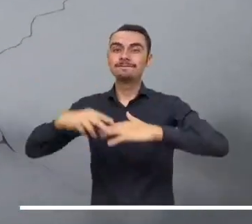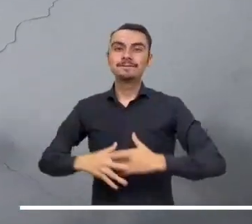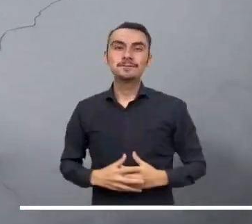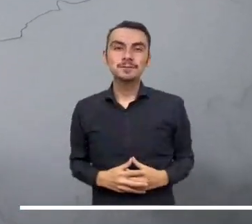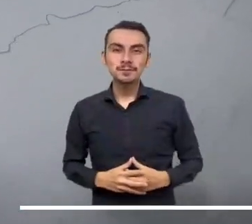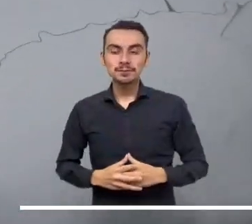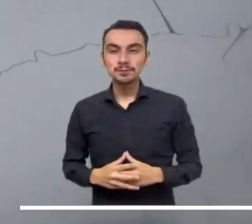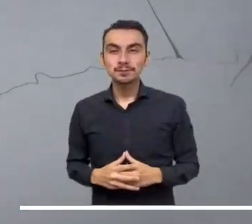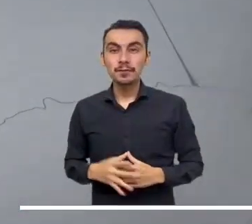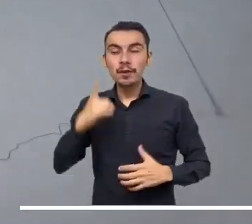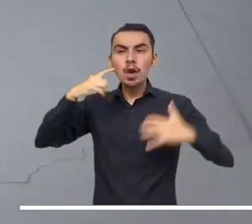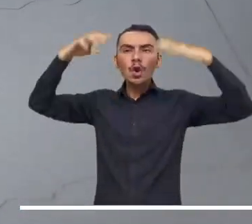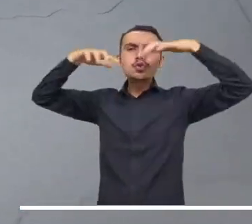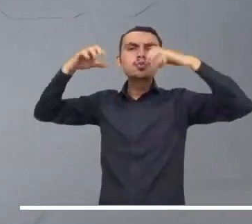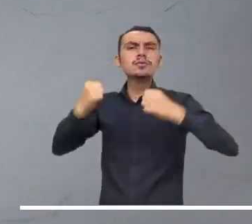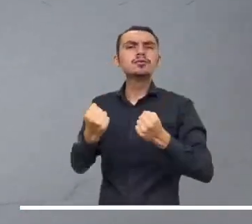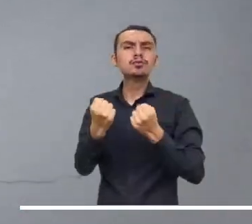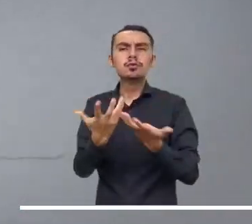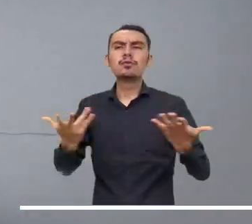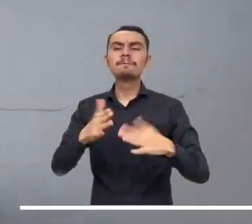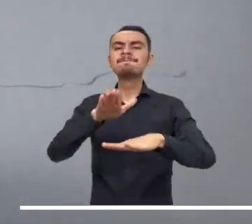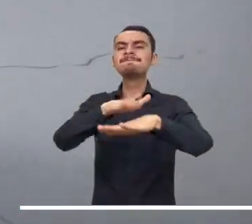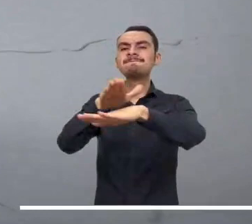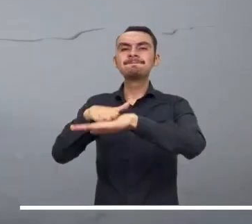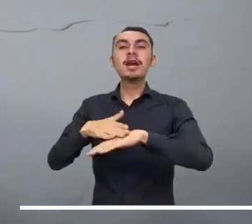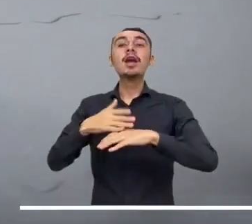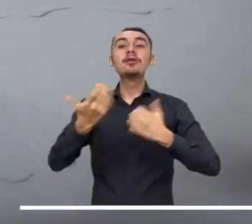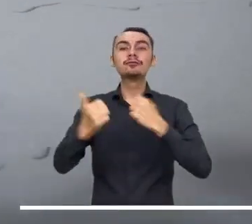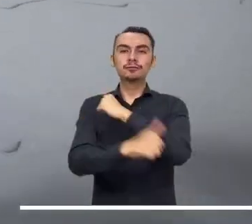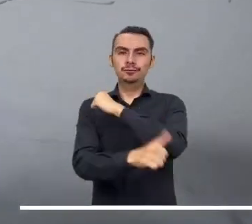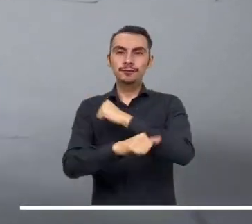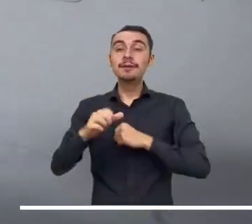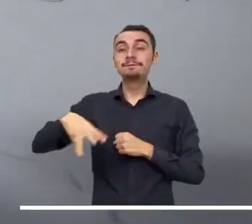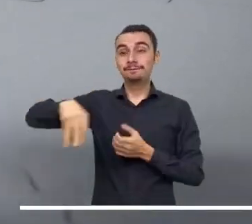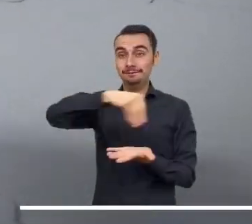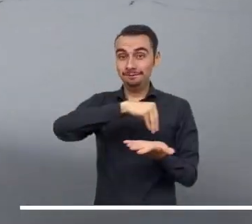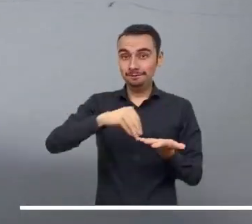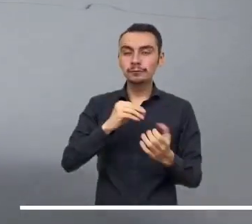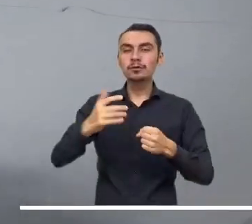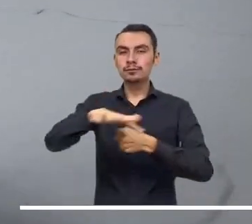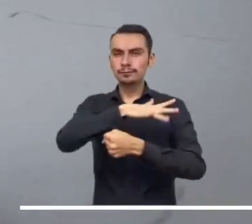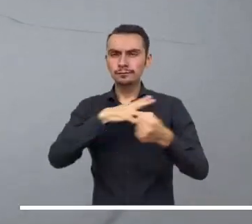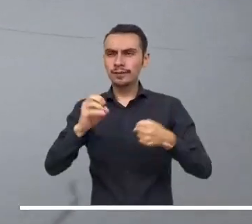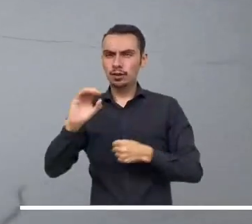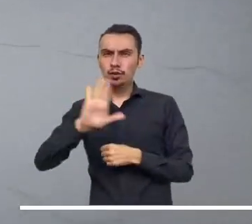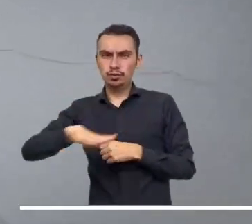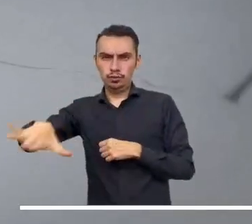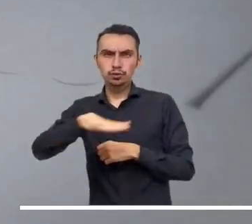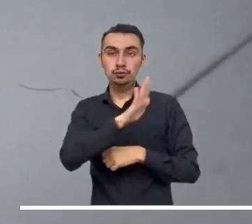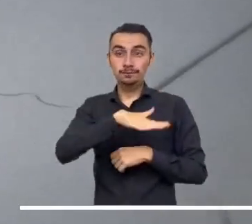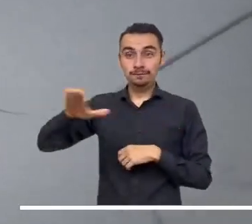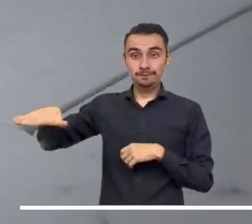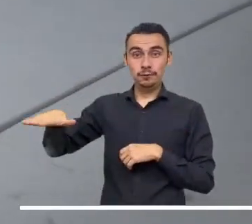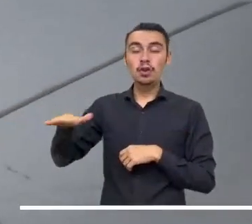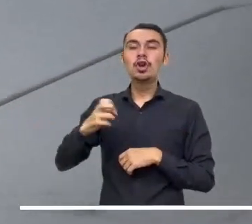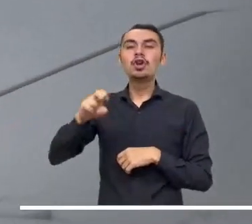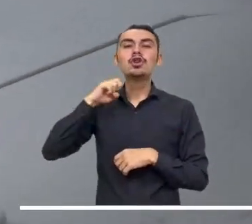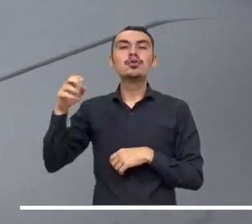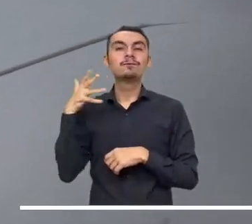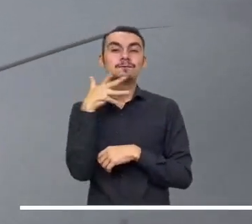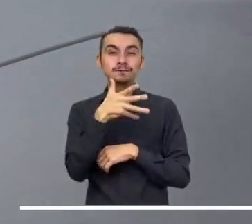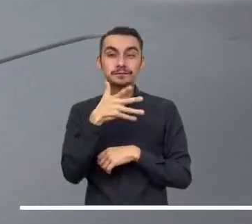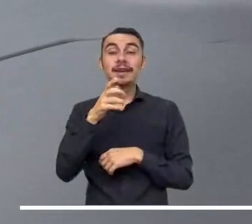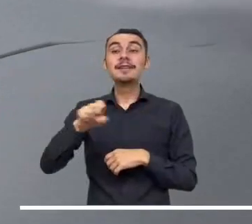mayor probabilidad de lluvia de los Andes serían Antioquia, Los Santanderes, Occidente de Boyacá, Cundinamarca, Caldas, Risaralda,